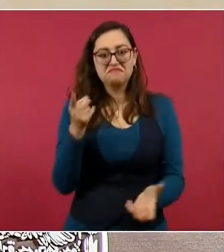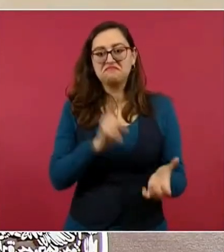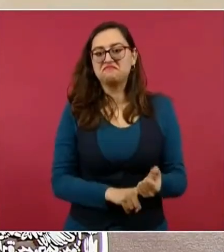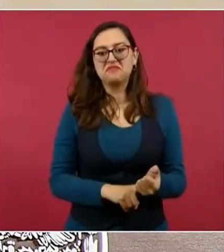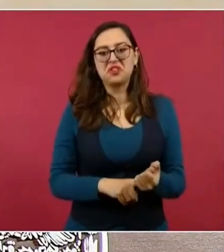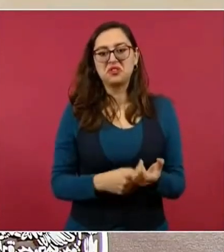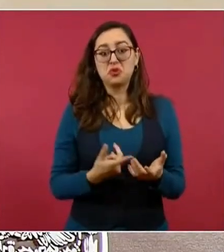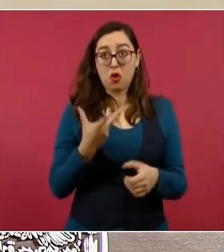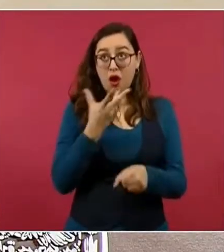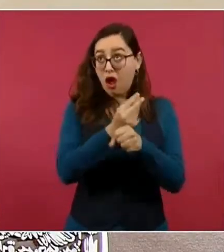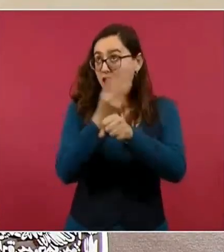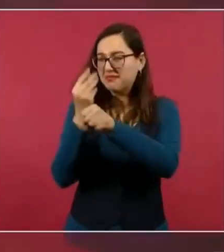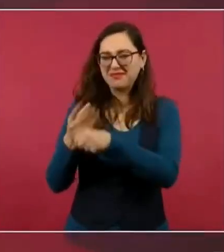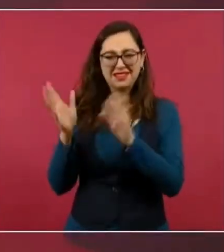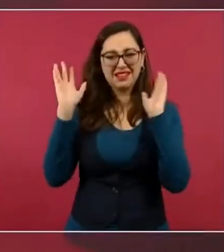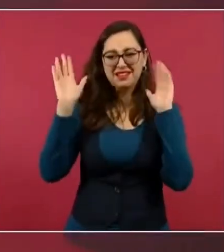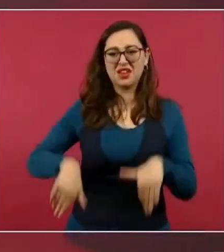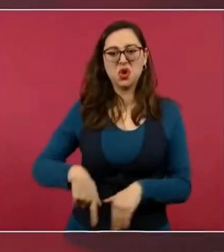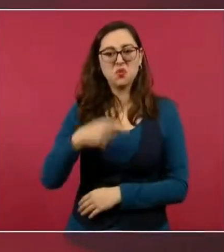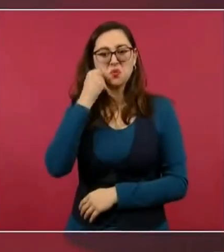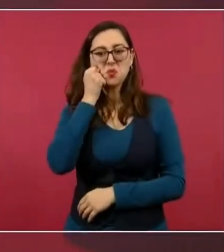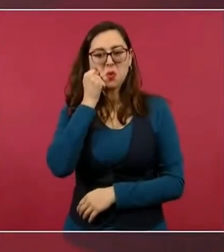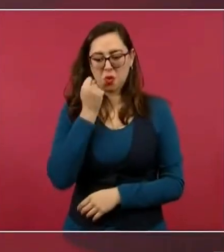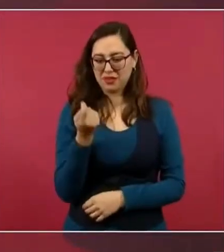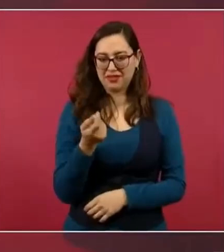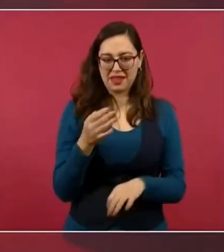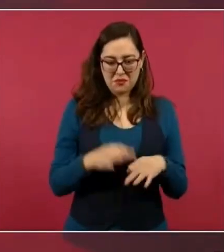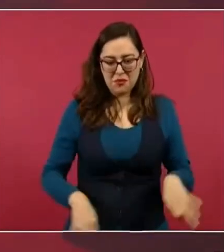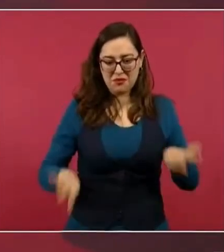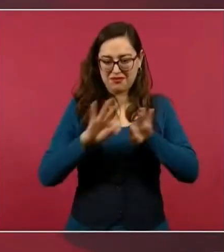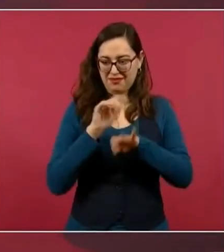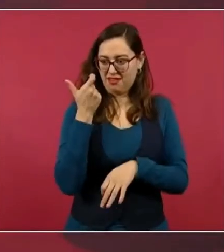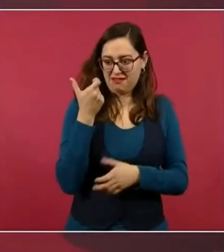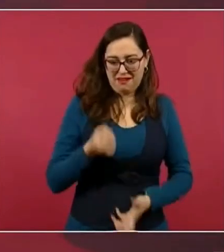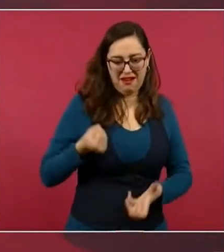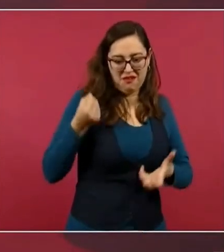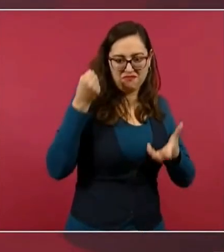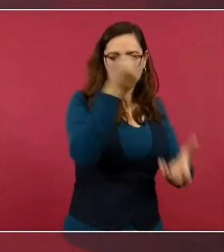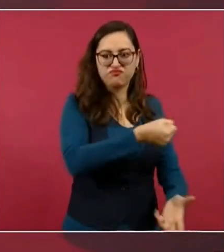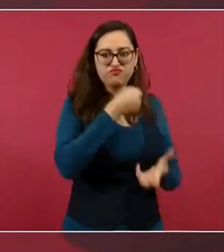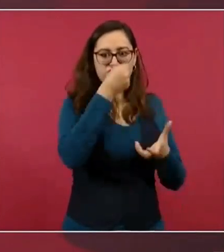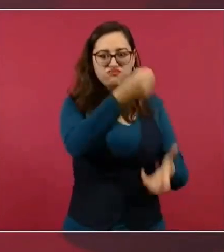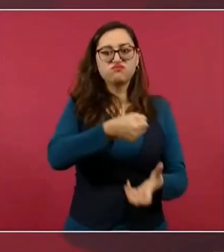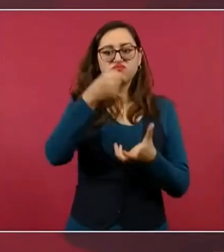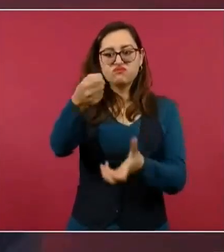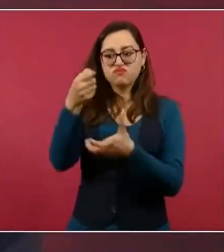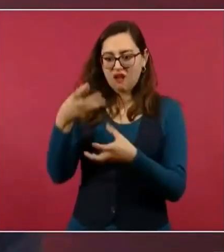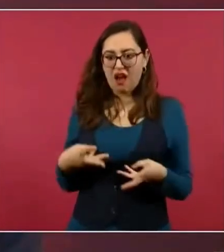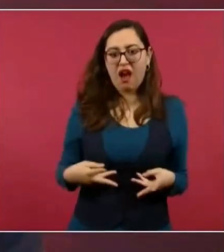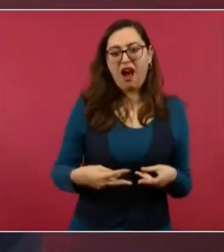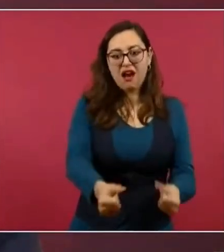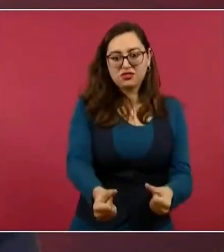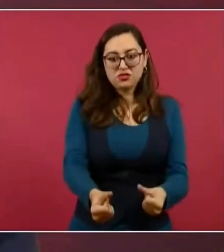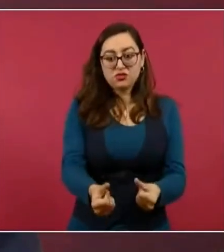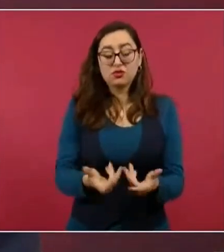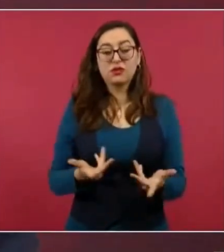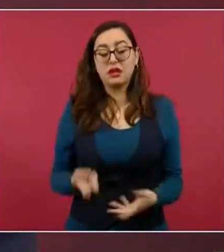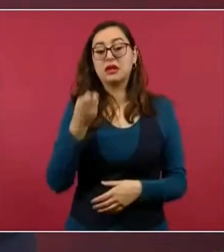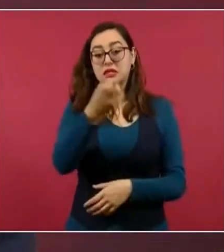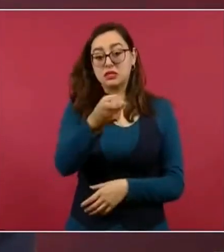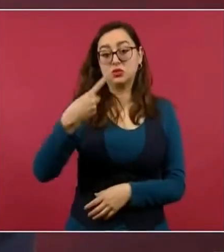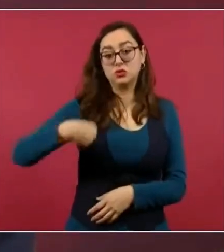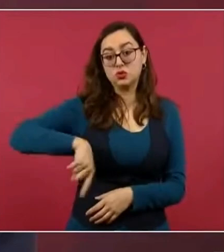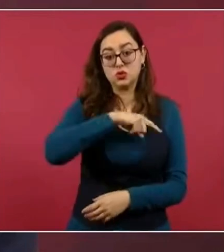de los menores que ahí acuden. Presentamos esa denuncia y estamos en constante comunicación con las